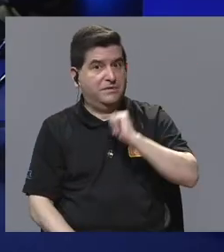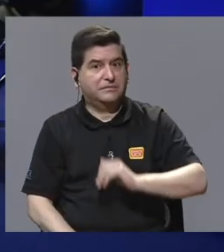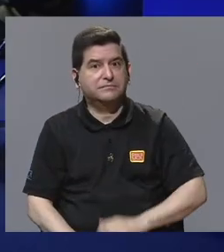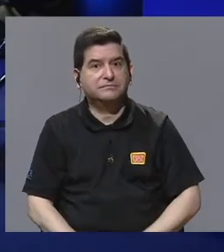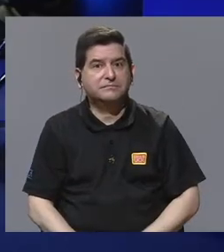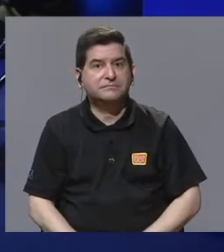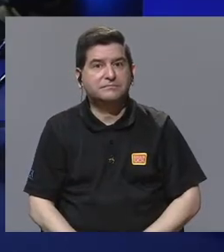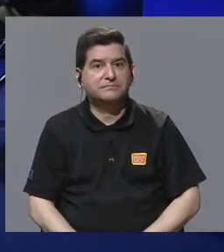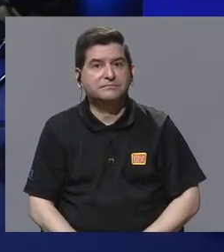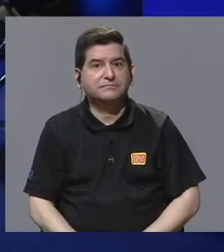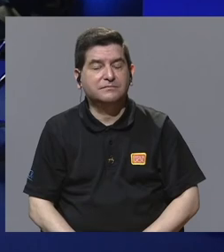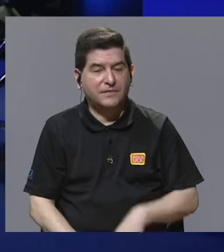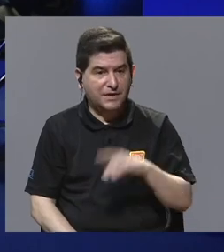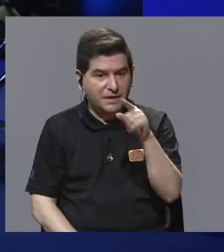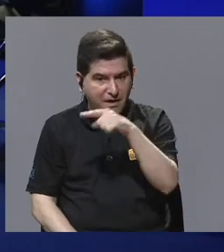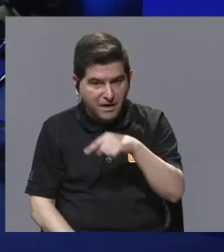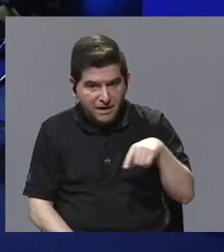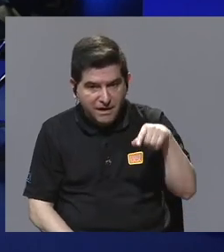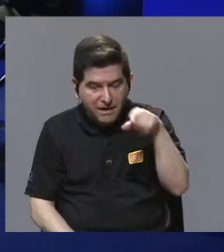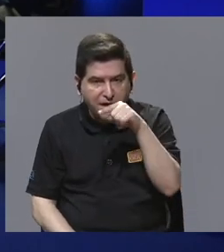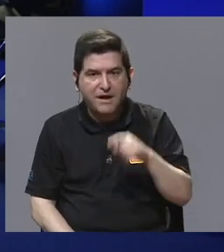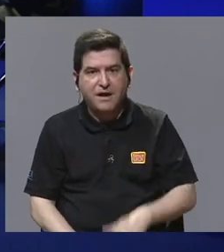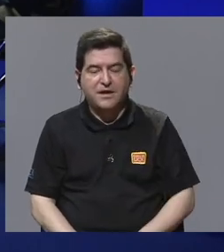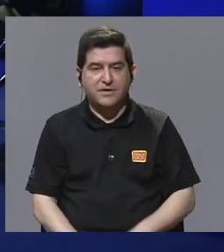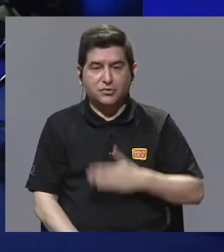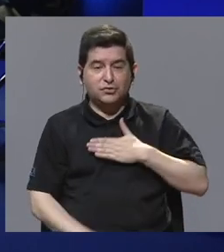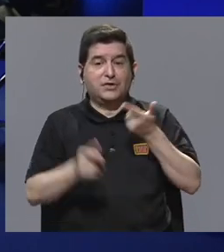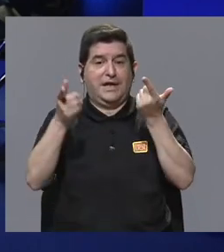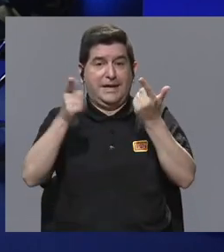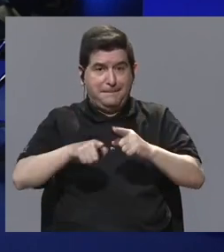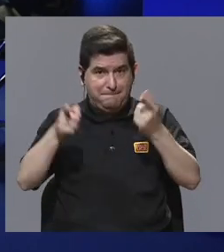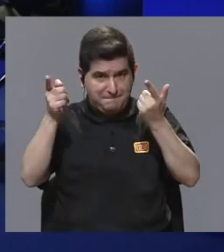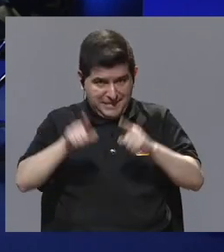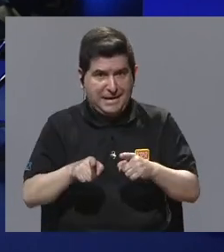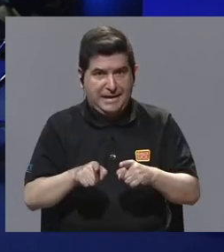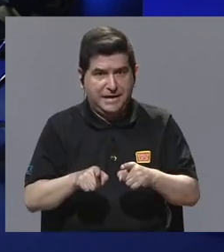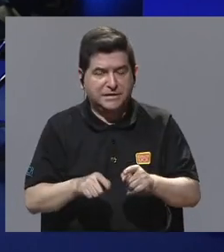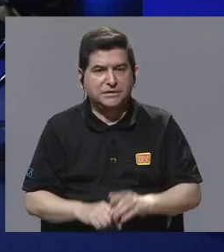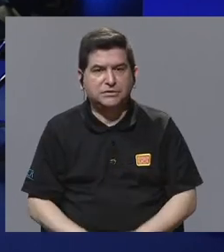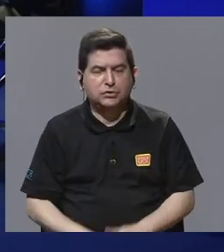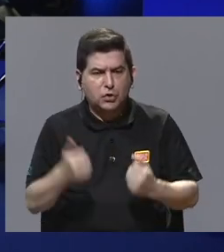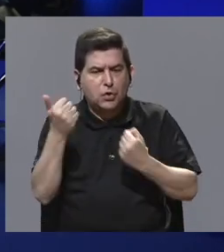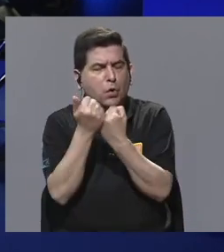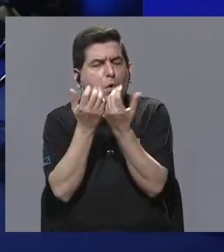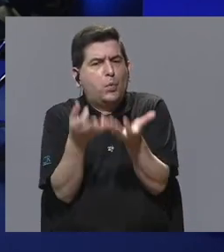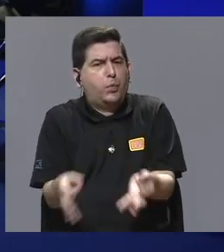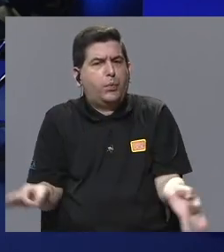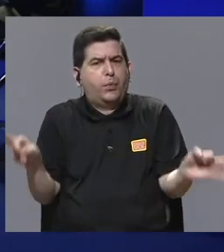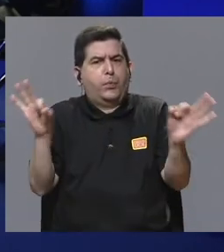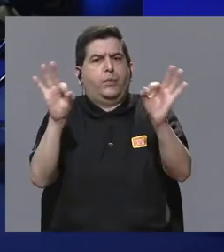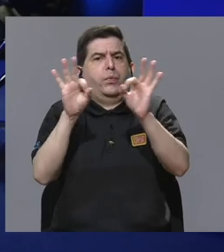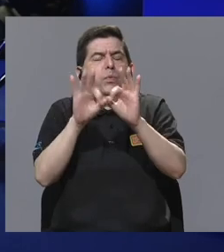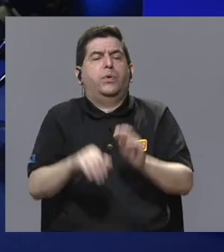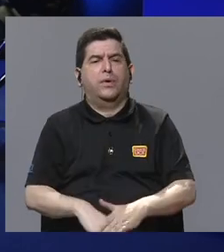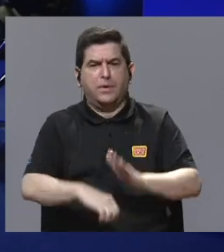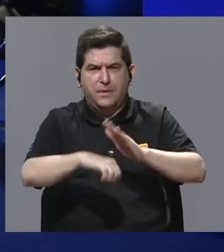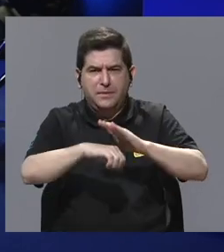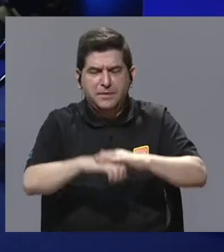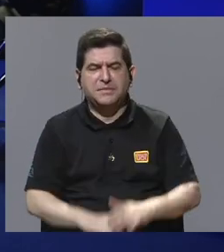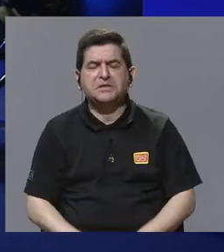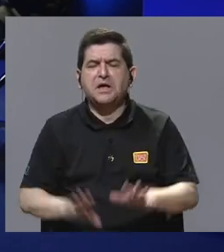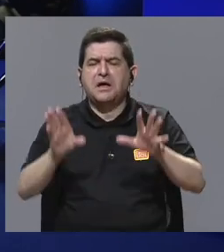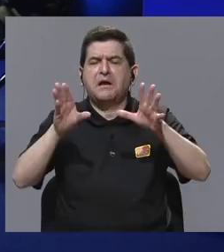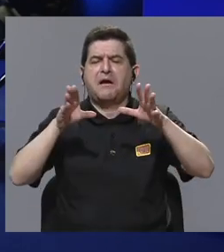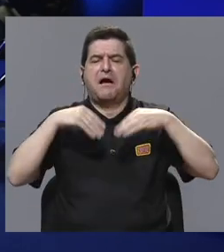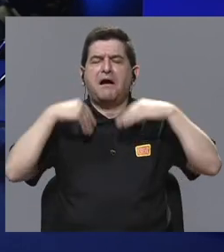que en mi caso, ¿verdad? Fue un apoyo súper importante que logró